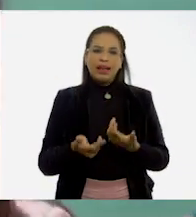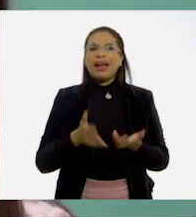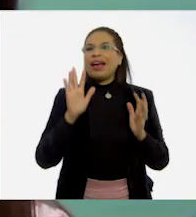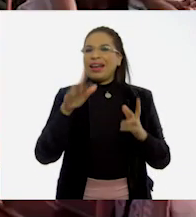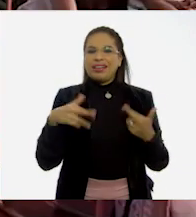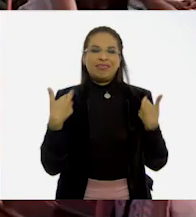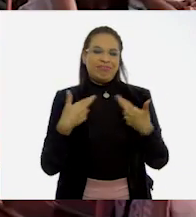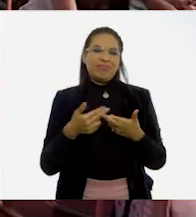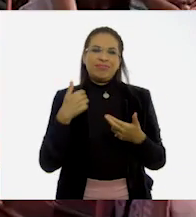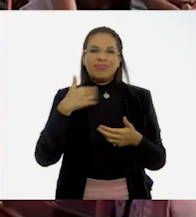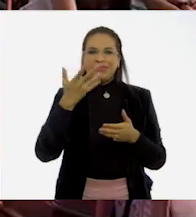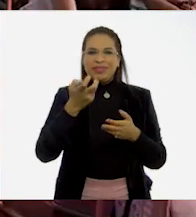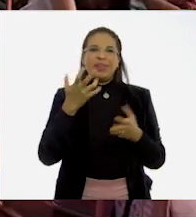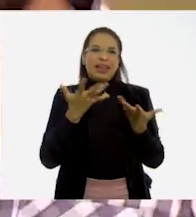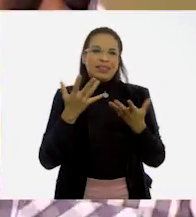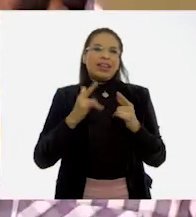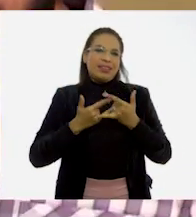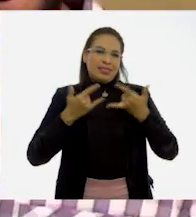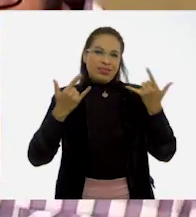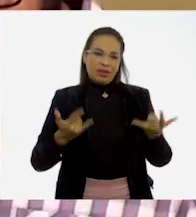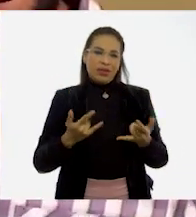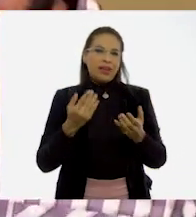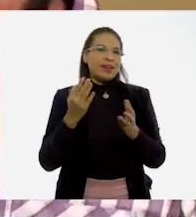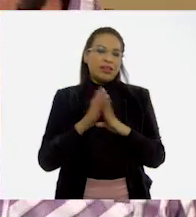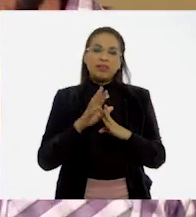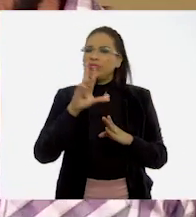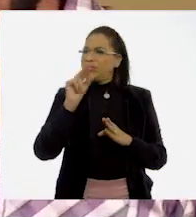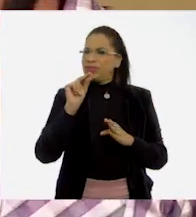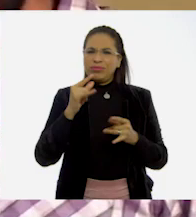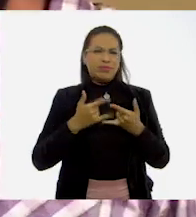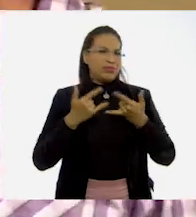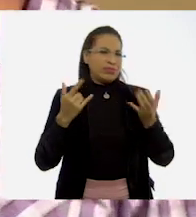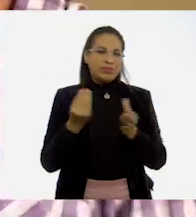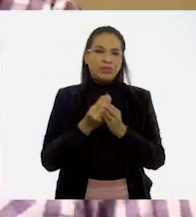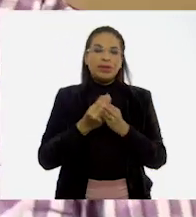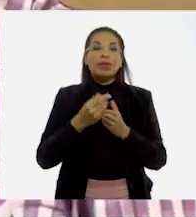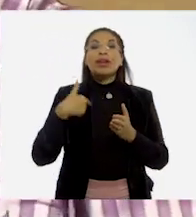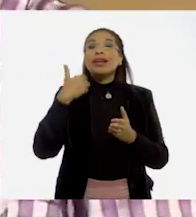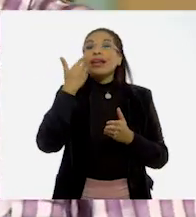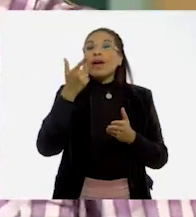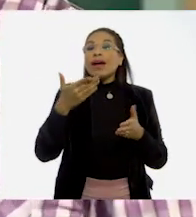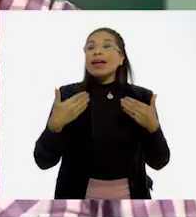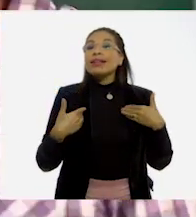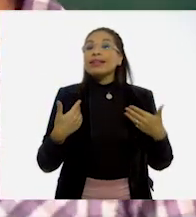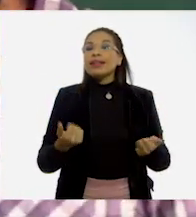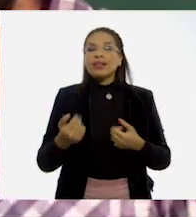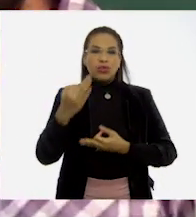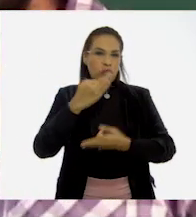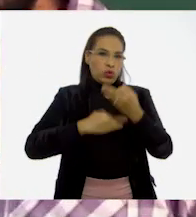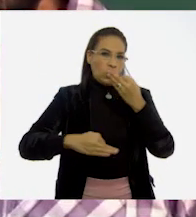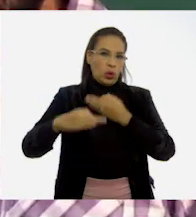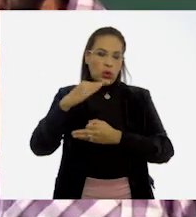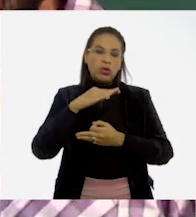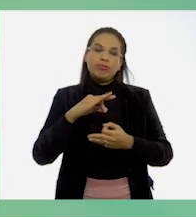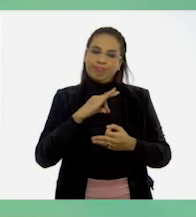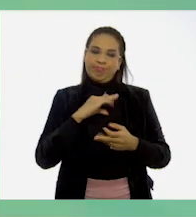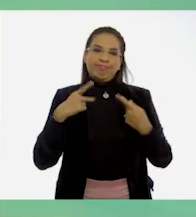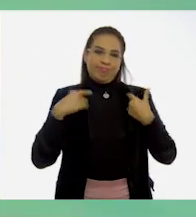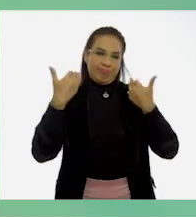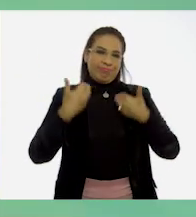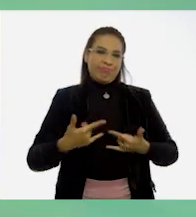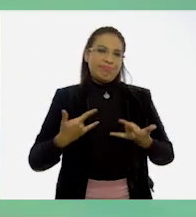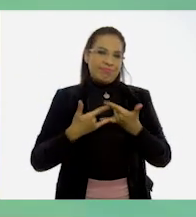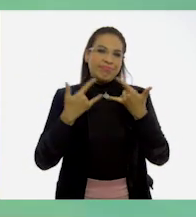profe, ya ofrecí clase de historia. No es una clase de historia. Pero lo que quiero que entiendan es que todos somos sujetos históricos.